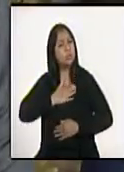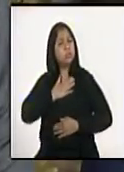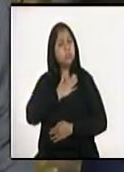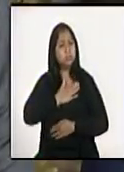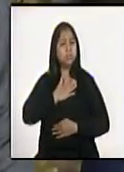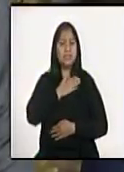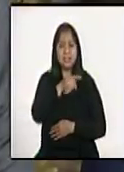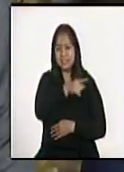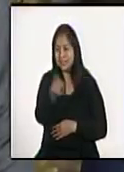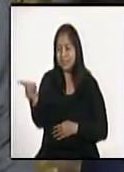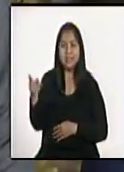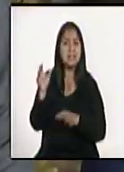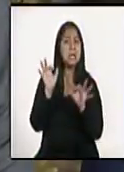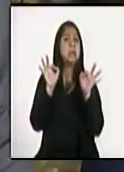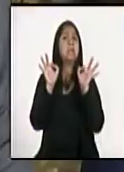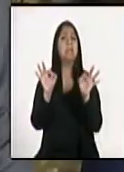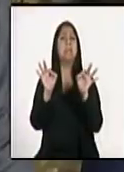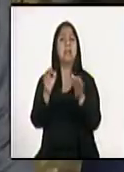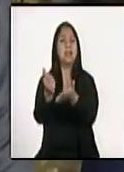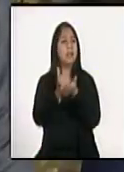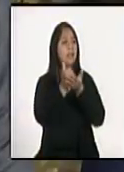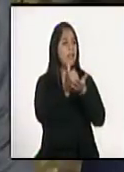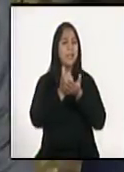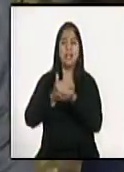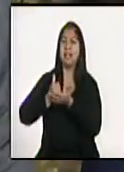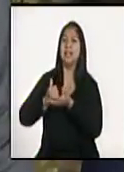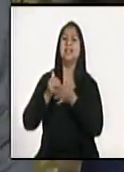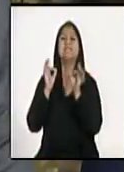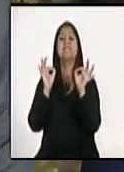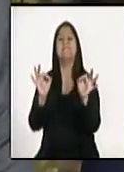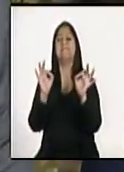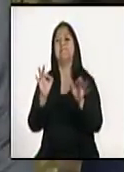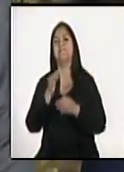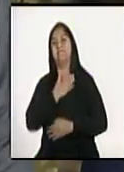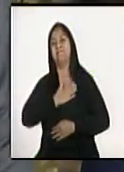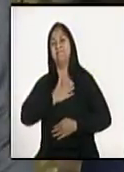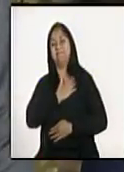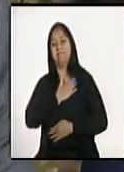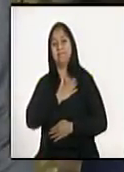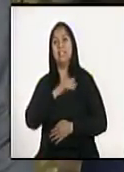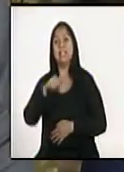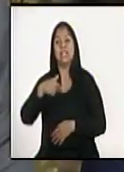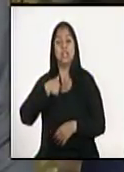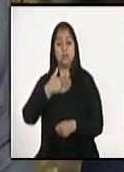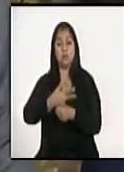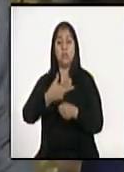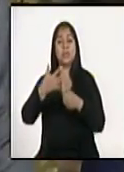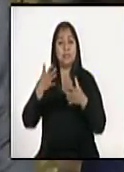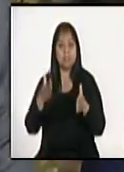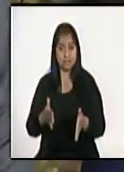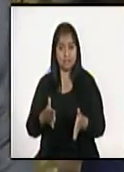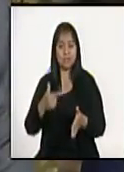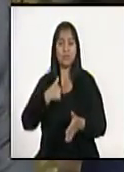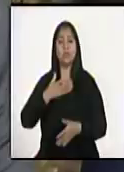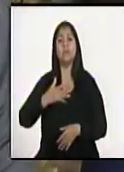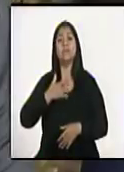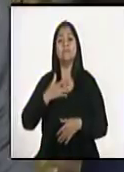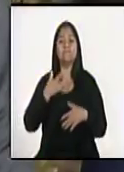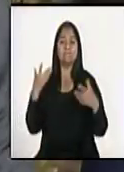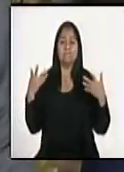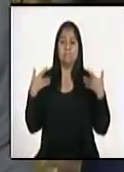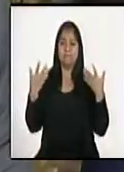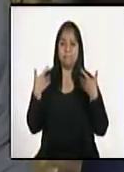encuentra, que todos están colaborando. Y como guatemalteco me siento muy contento que hasta